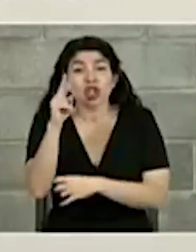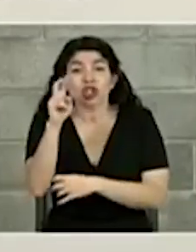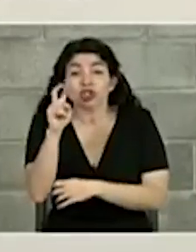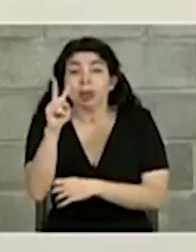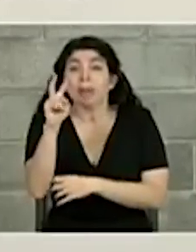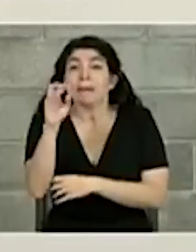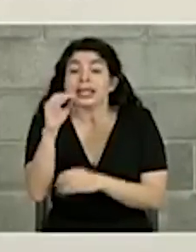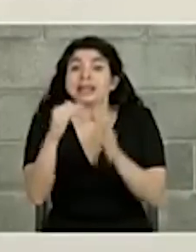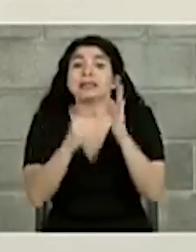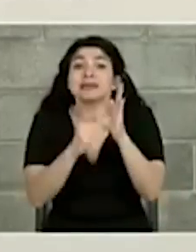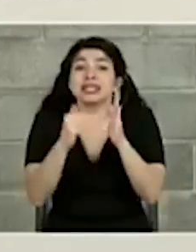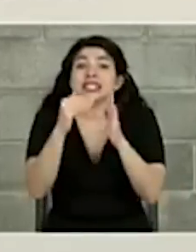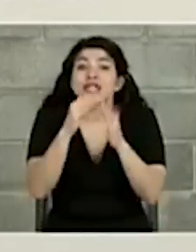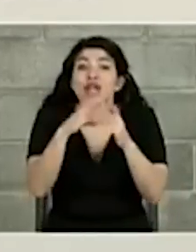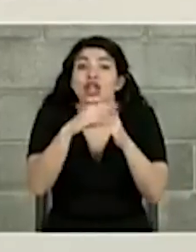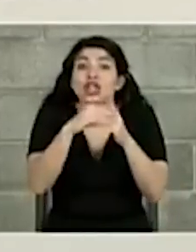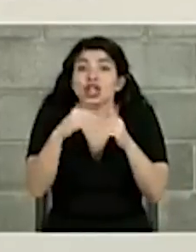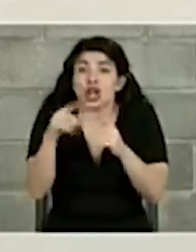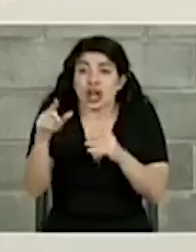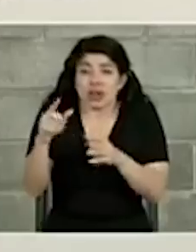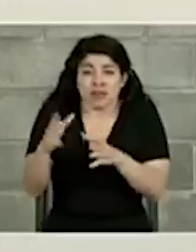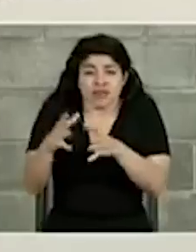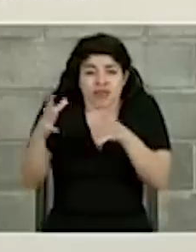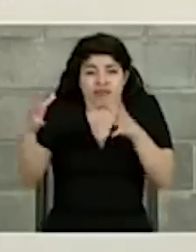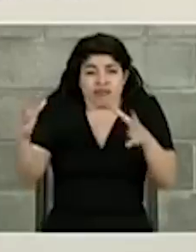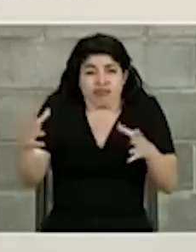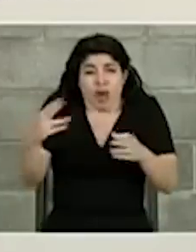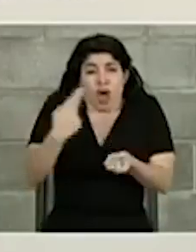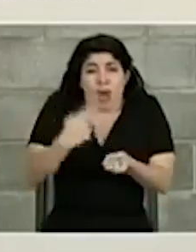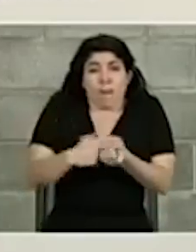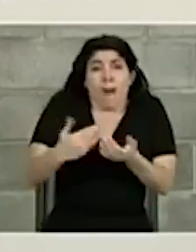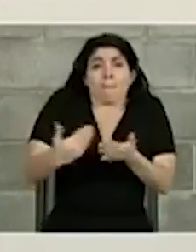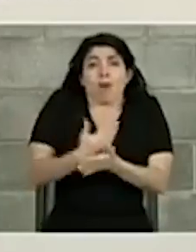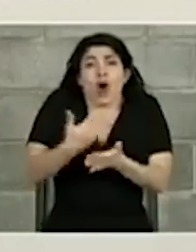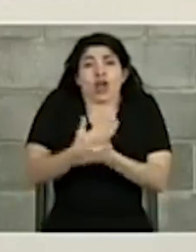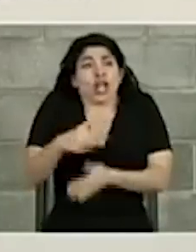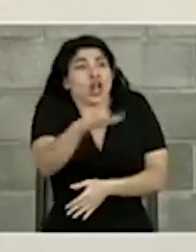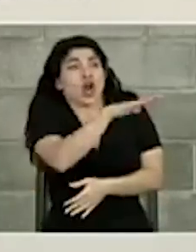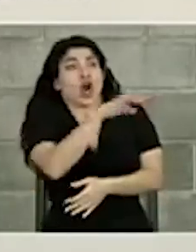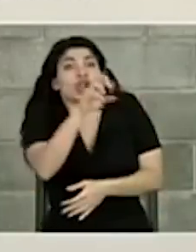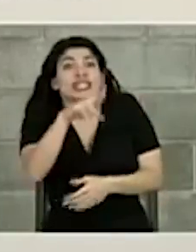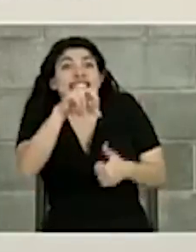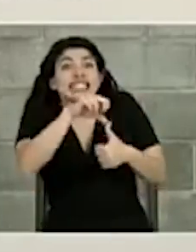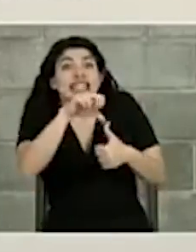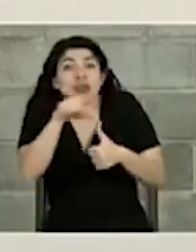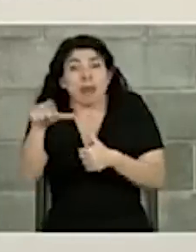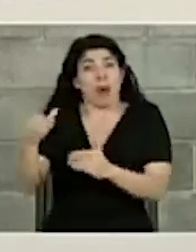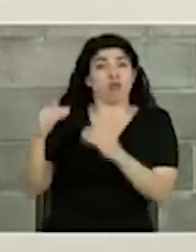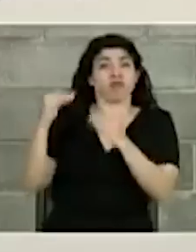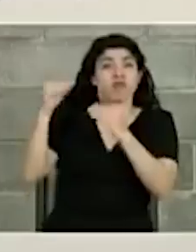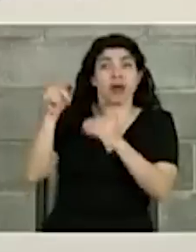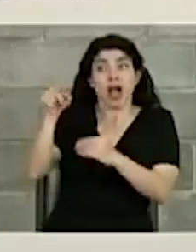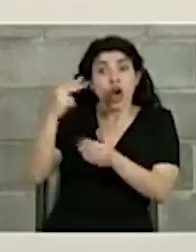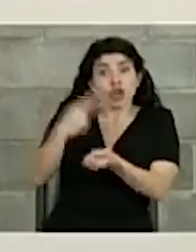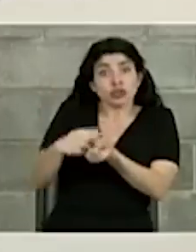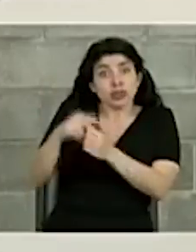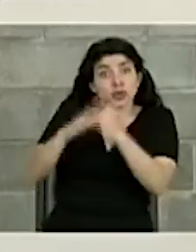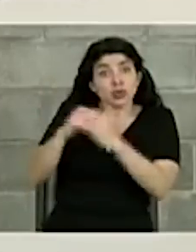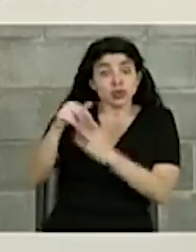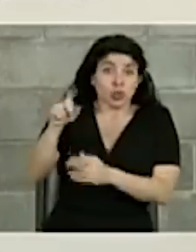millones de dólares uno de los más modernos de todo Costa Rica y Centroamérica requiere fondos